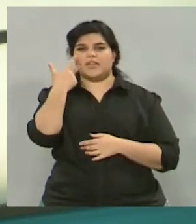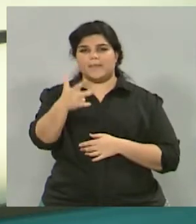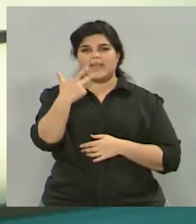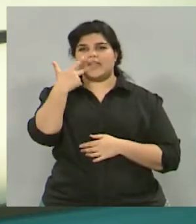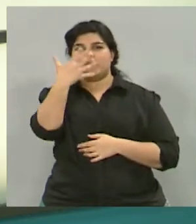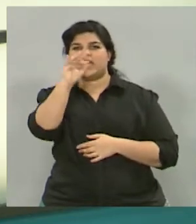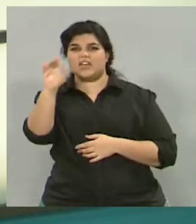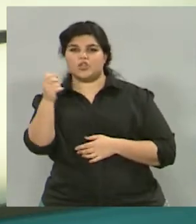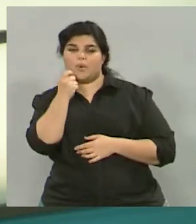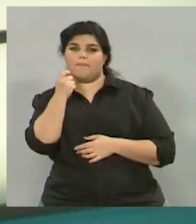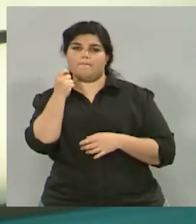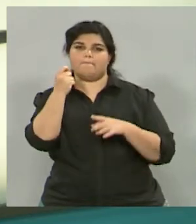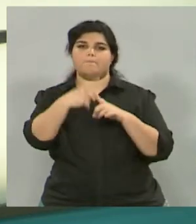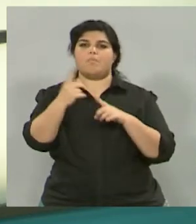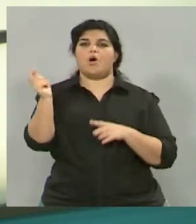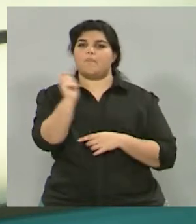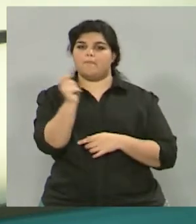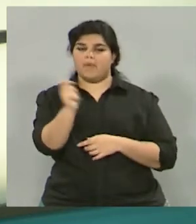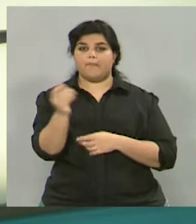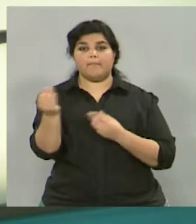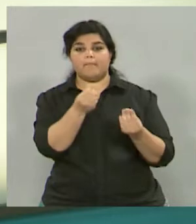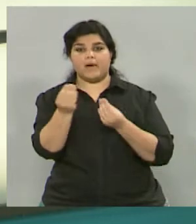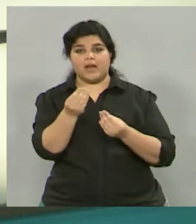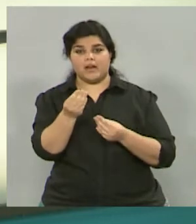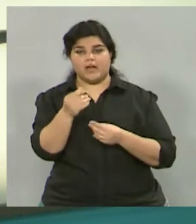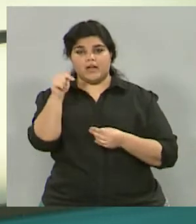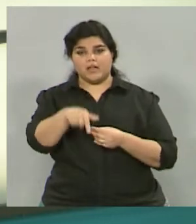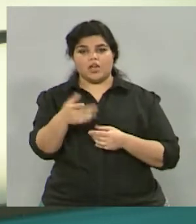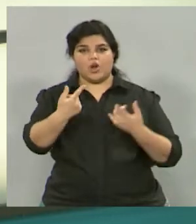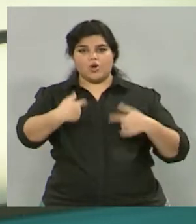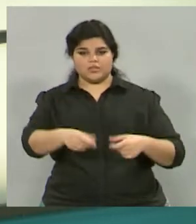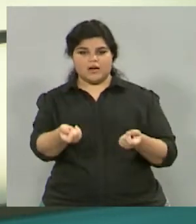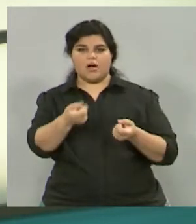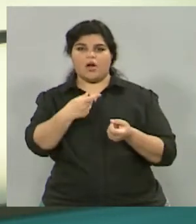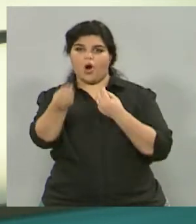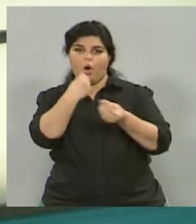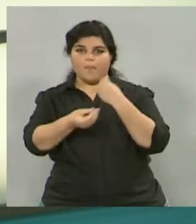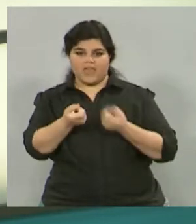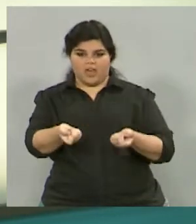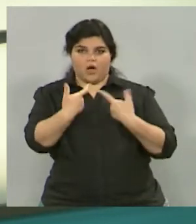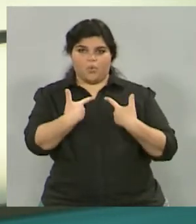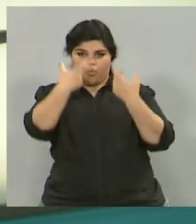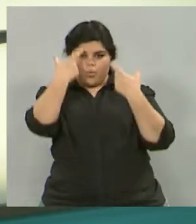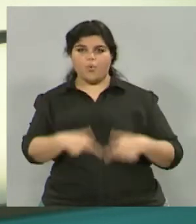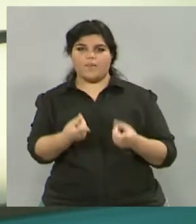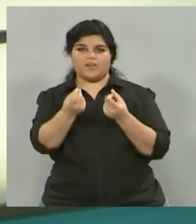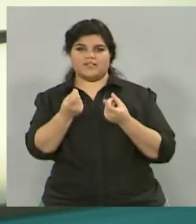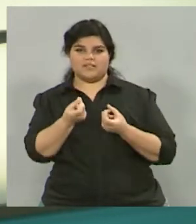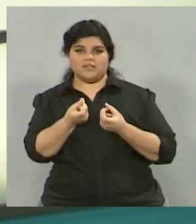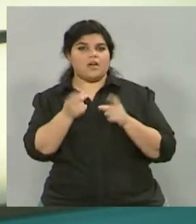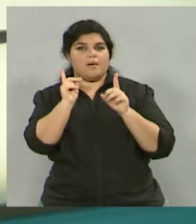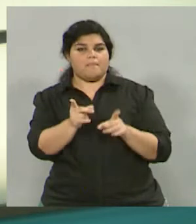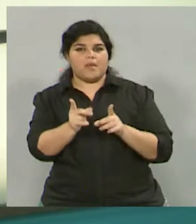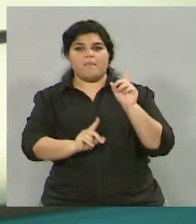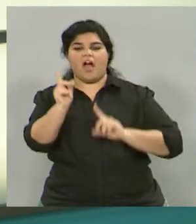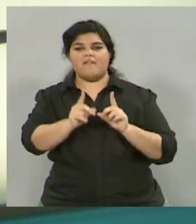.500 pesos por mes para cubrir todas las necesidades nutricionales que necesita y es ahí a veces donde está el problema. Puede ser una canasta con